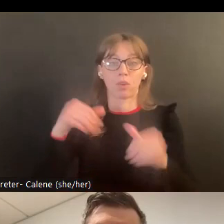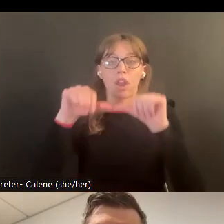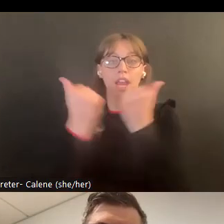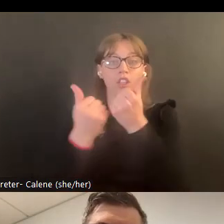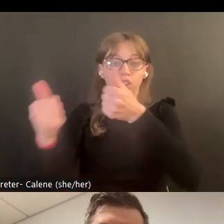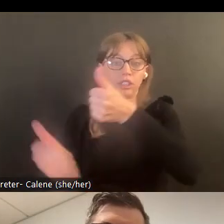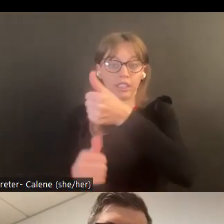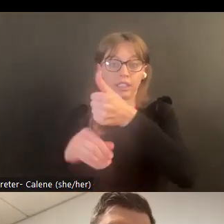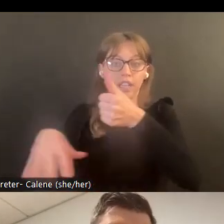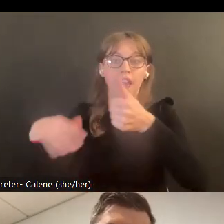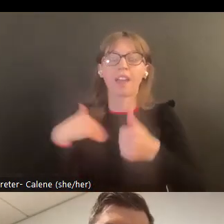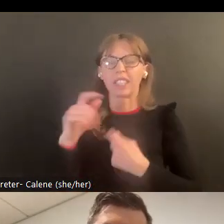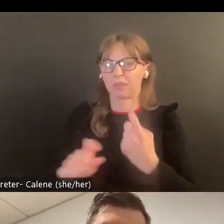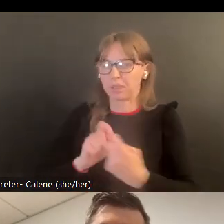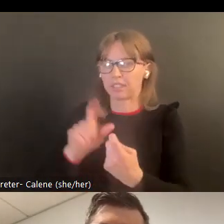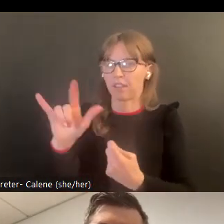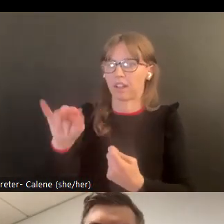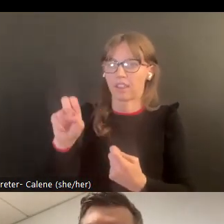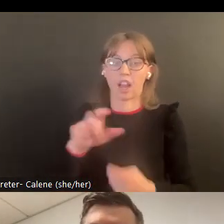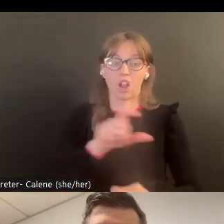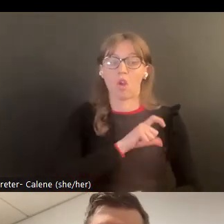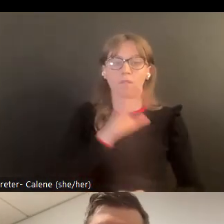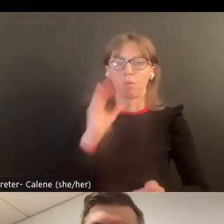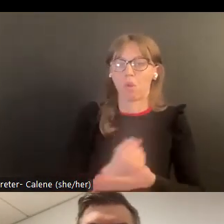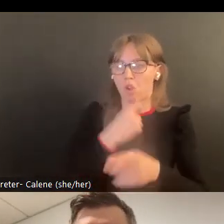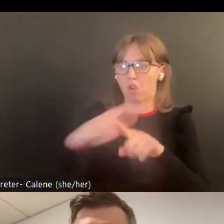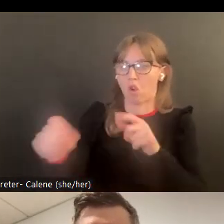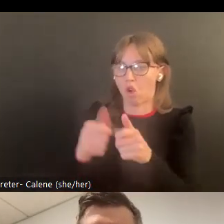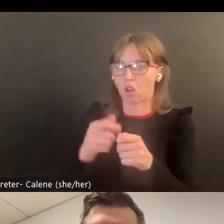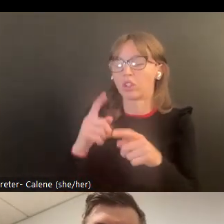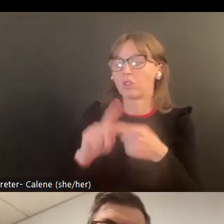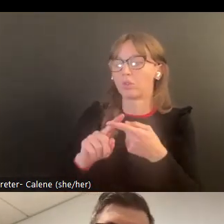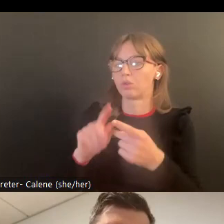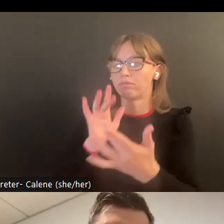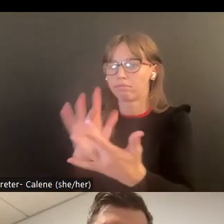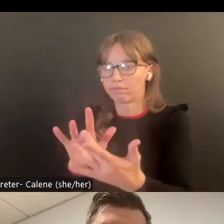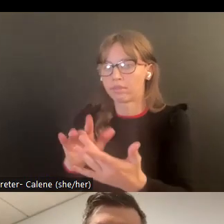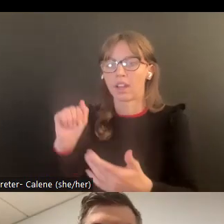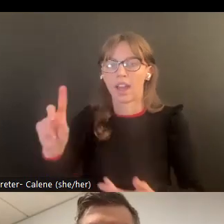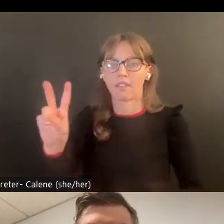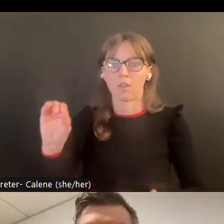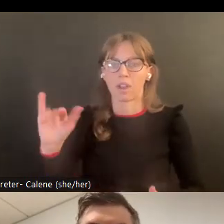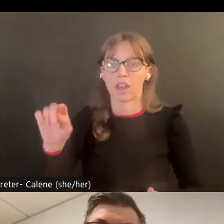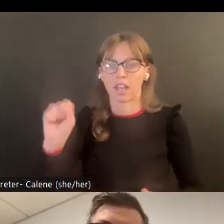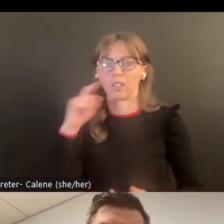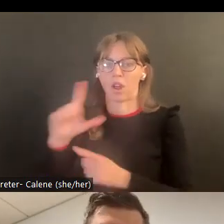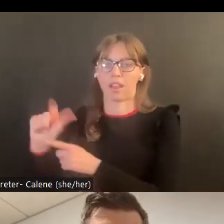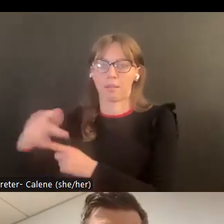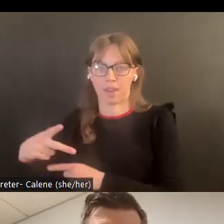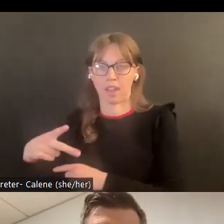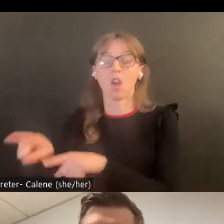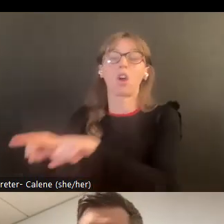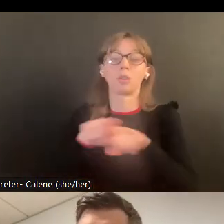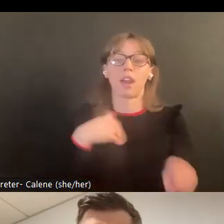Muchos de lo que sería de las otras agencias que están ayudando a